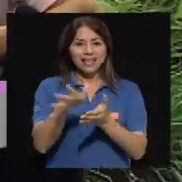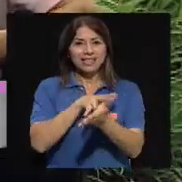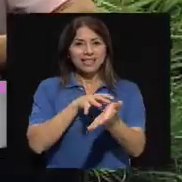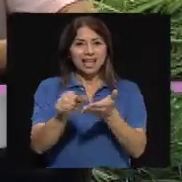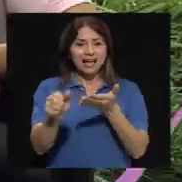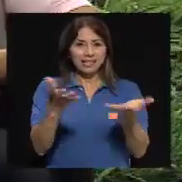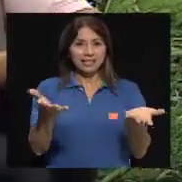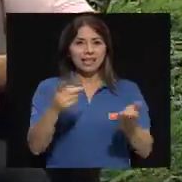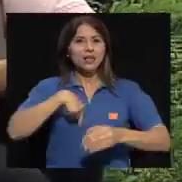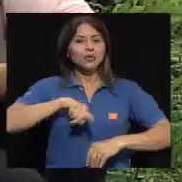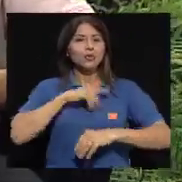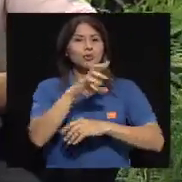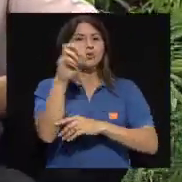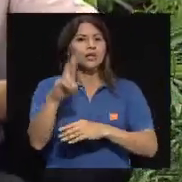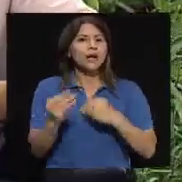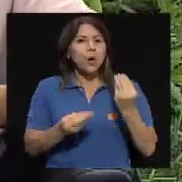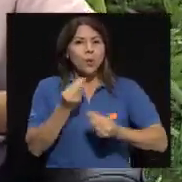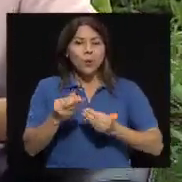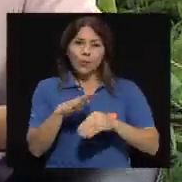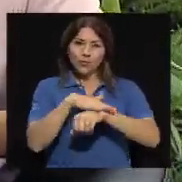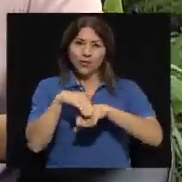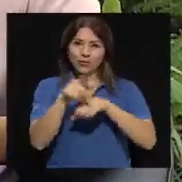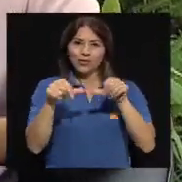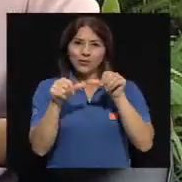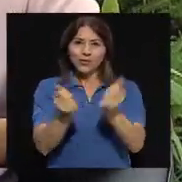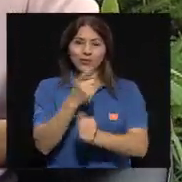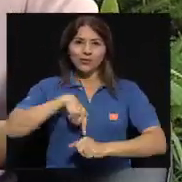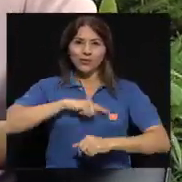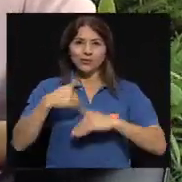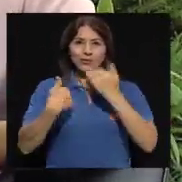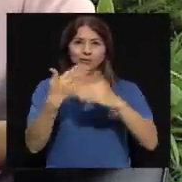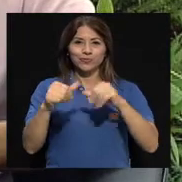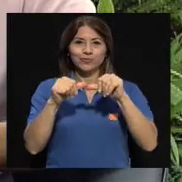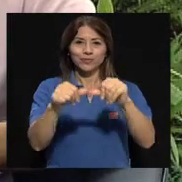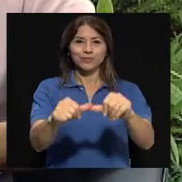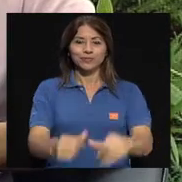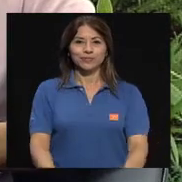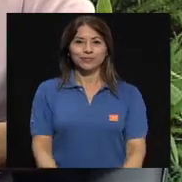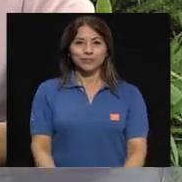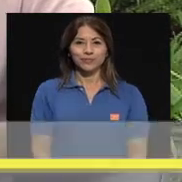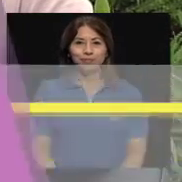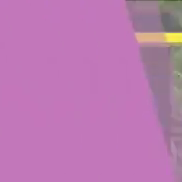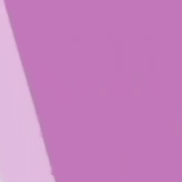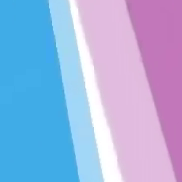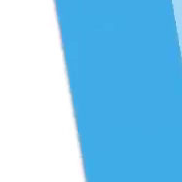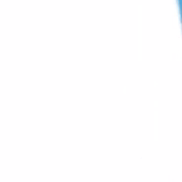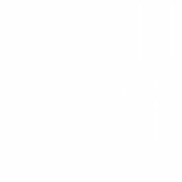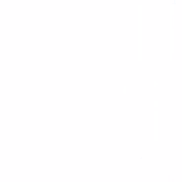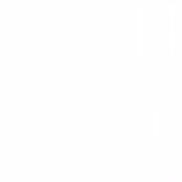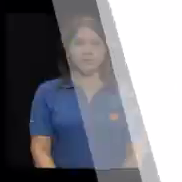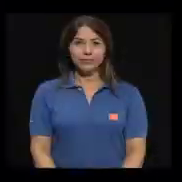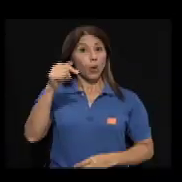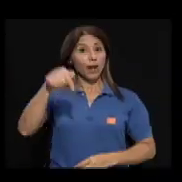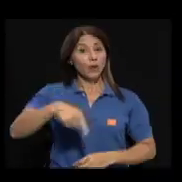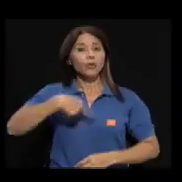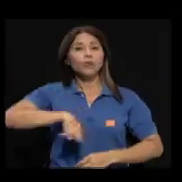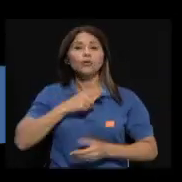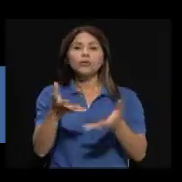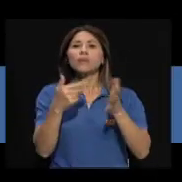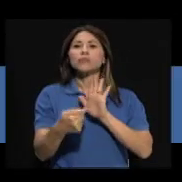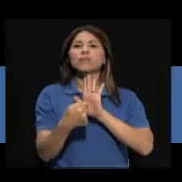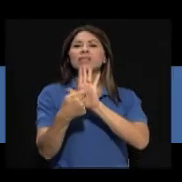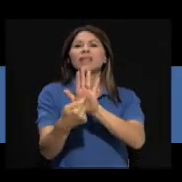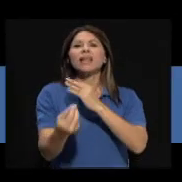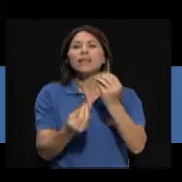y desastres y cómo estamos como país, por favor, quédense con nosotros, ya regresamos. Hola, el día de hoy